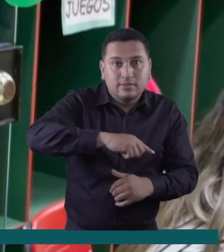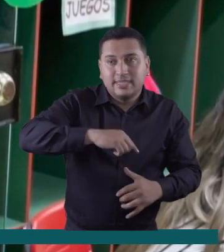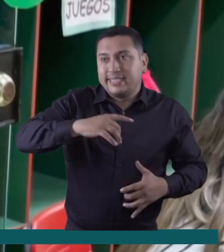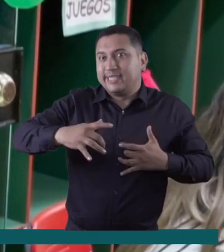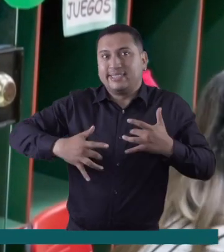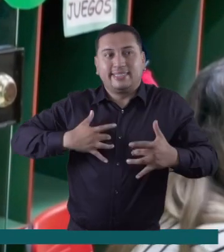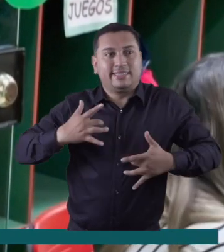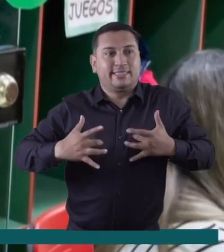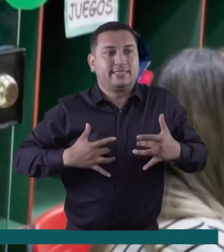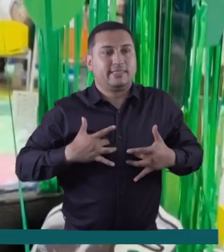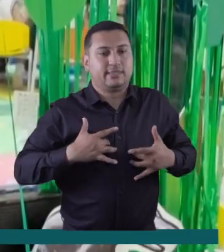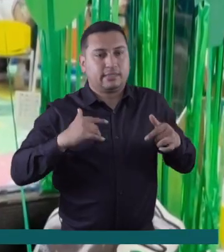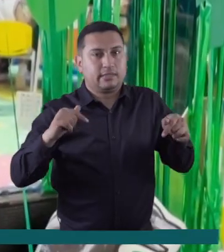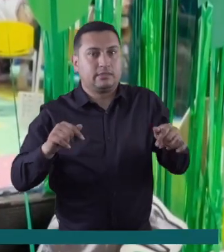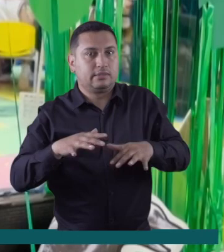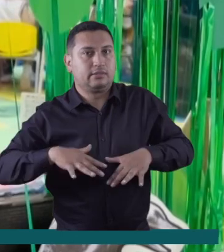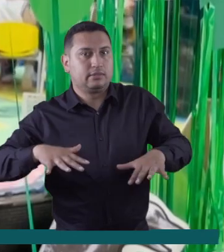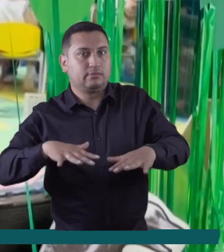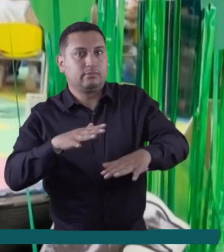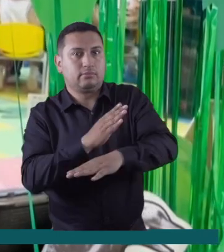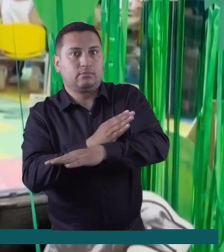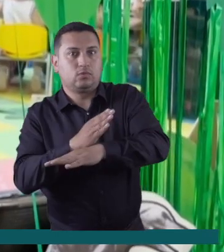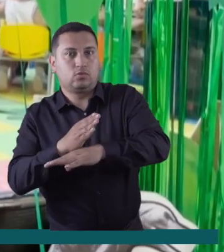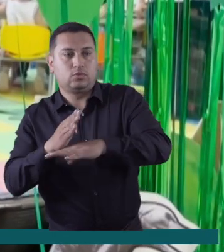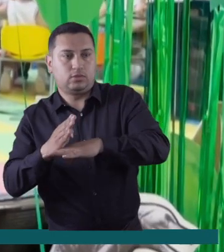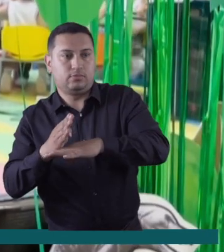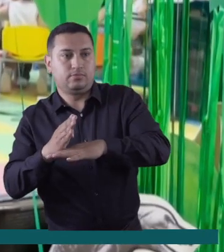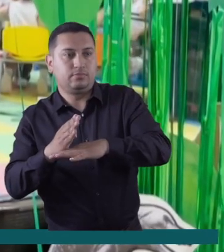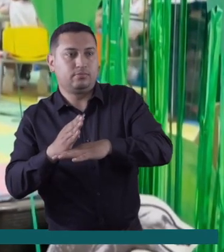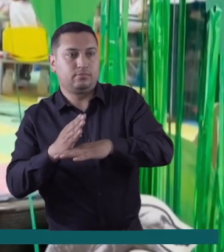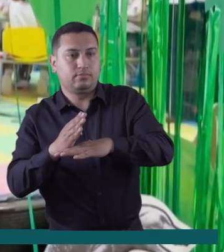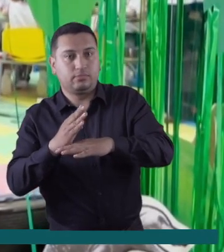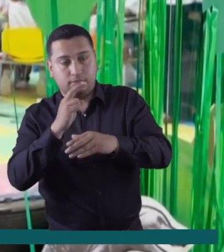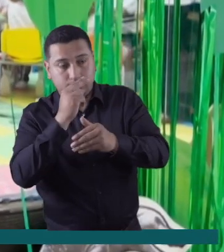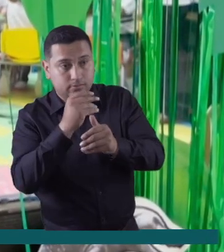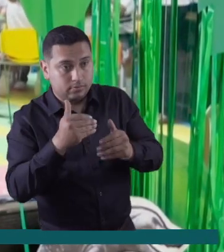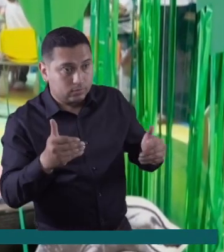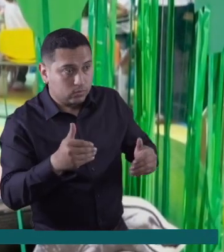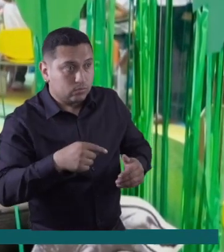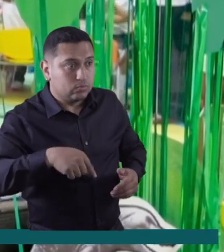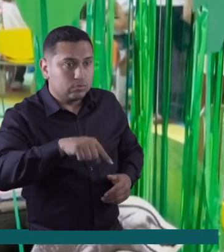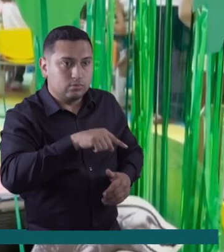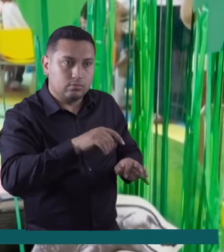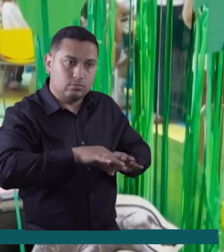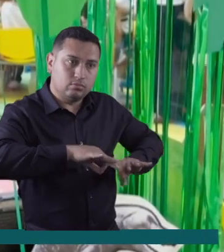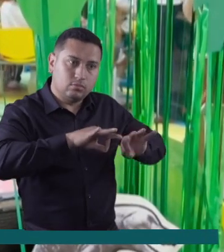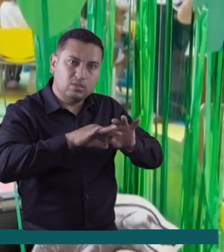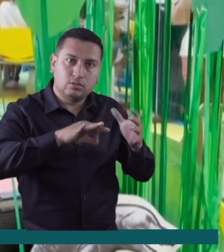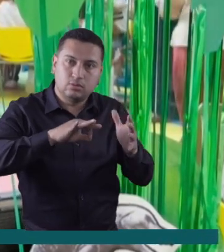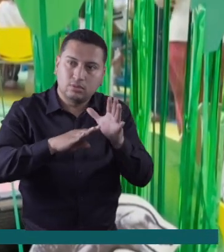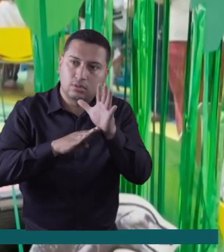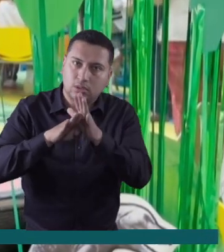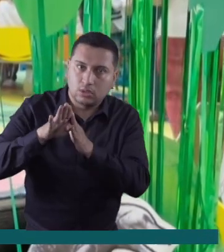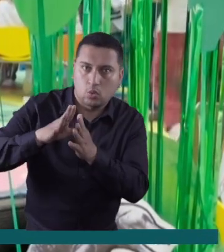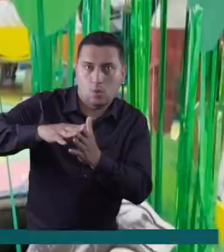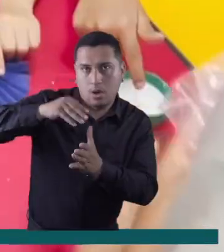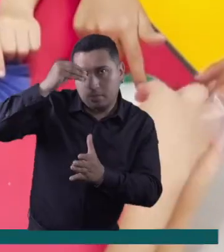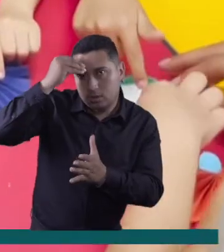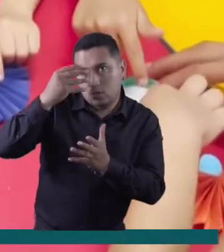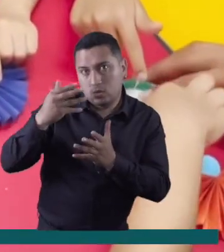venir a la Biblioteca del Tío Conejo. Me parece súper importante para los niños, pues para su desarrollo, el aprendizaje.